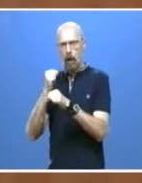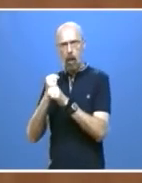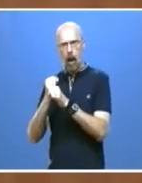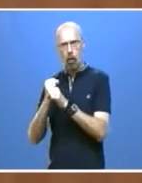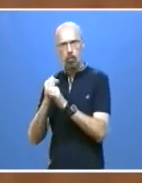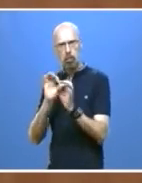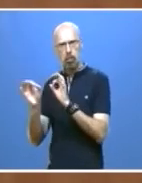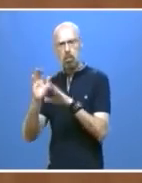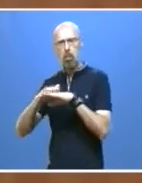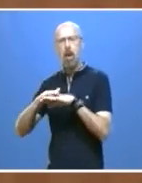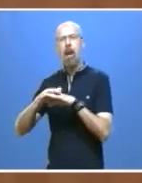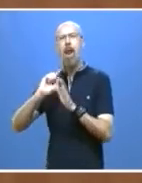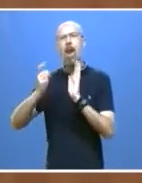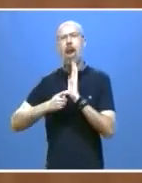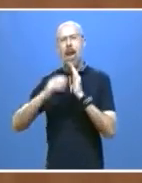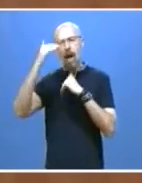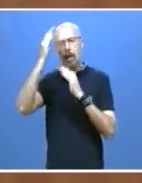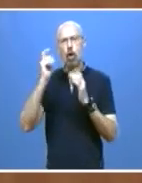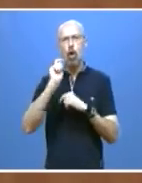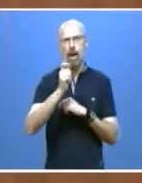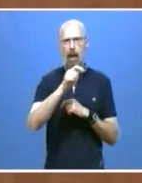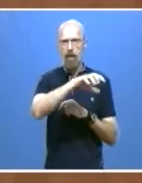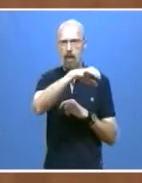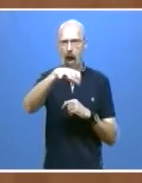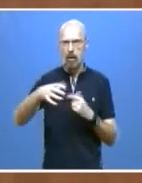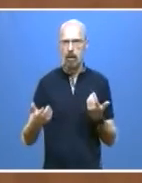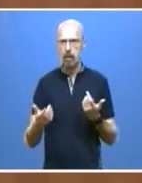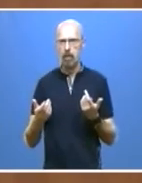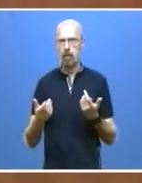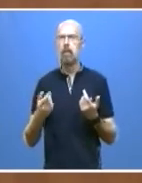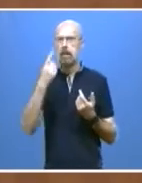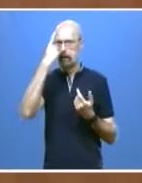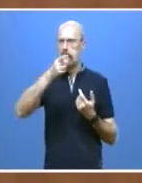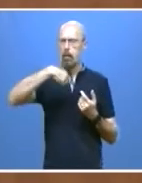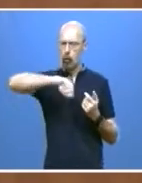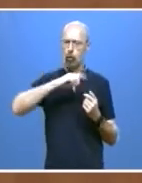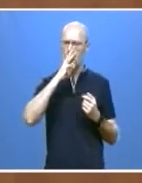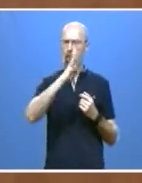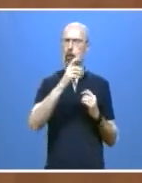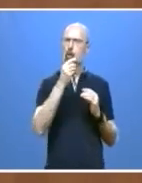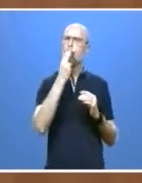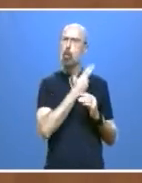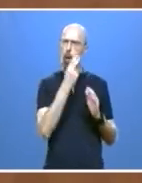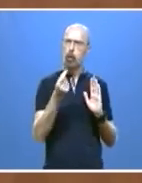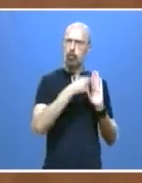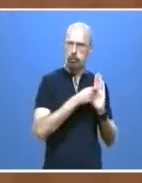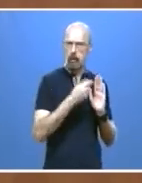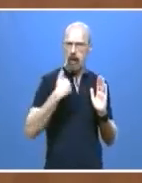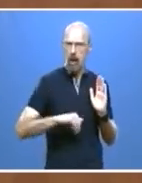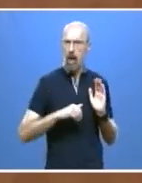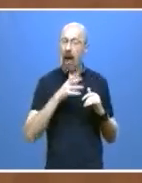Ley de Atención Residencial, compromiso de legislatura como bien saben ustedes, que ahora es más necesario que nunca.